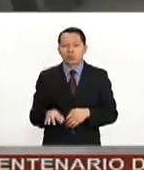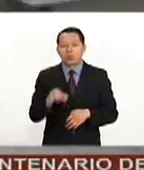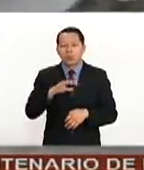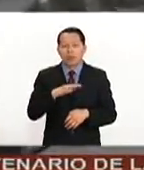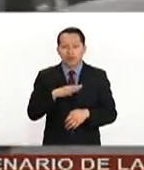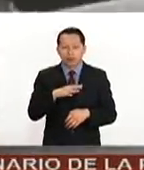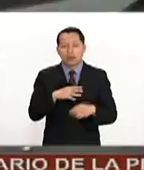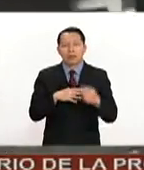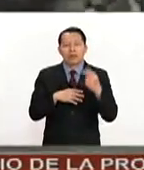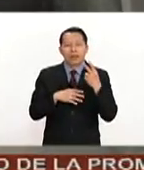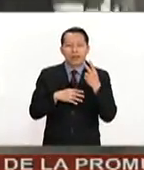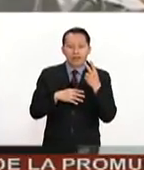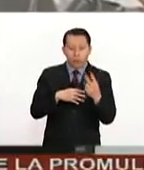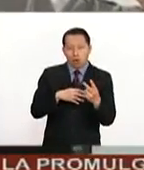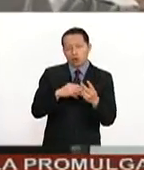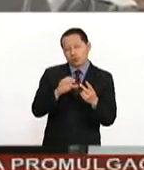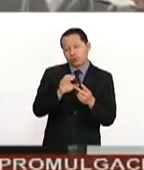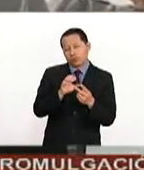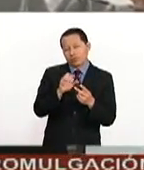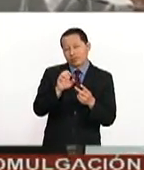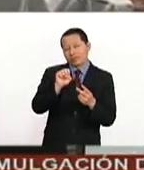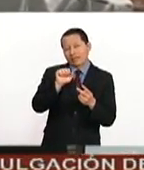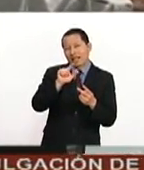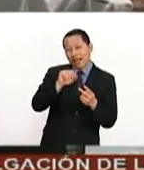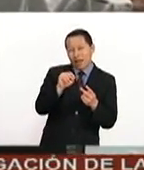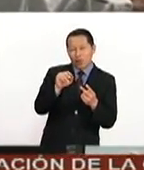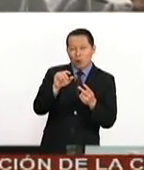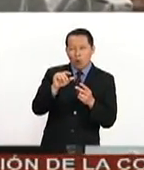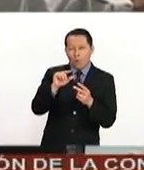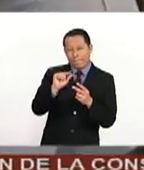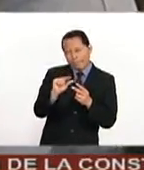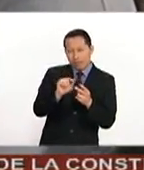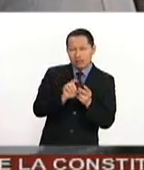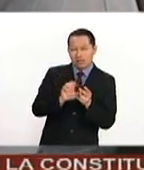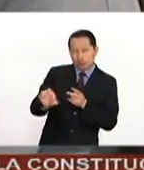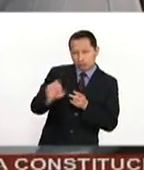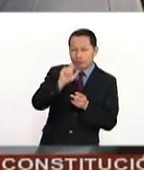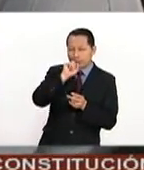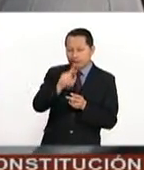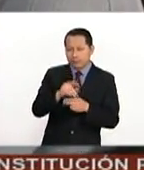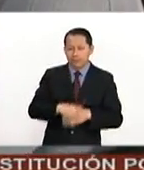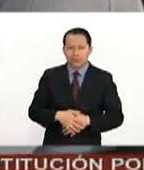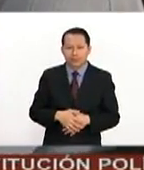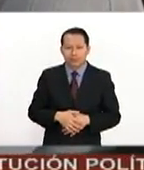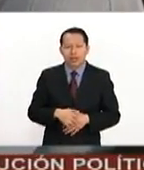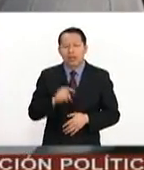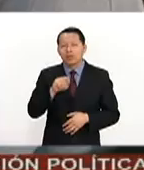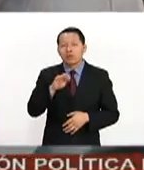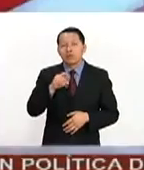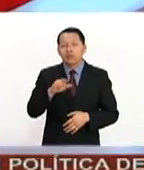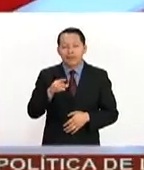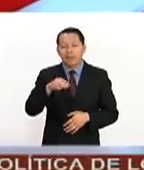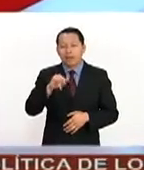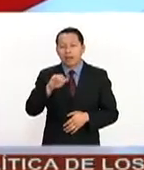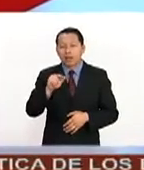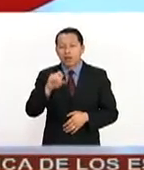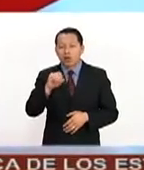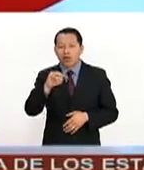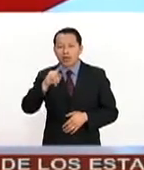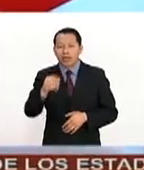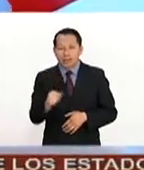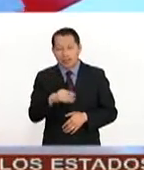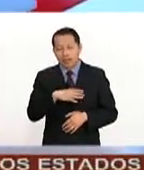dos salarios mínimos y pues me parece que es una cifra muy buena. Sin duda alguna, Tufik, Miguel Ortega, director de